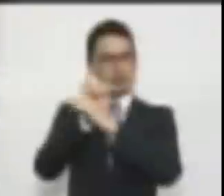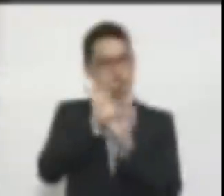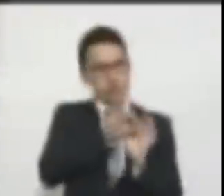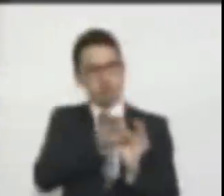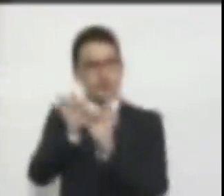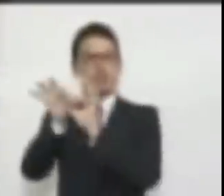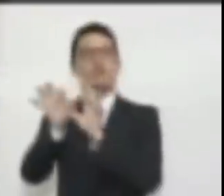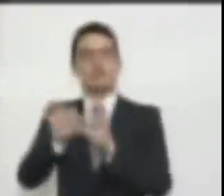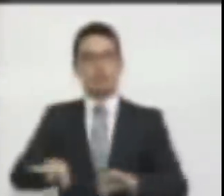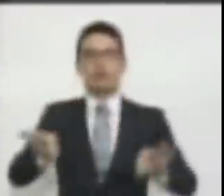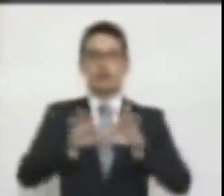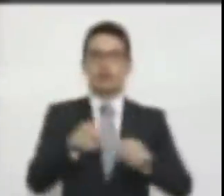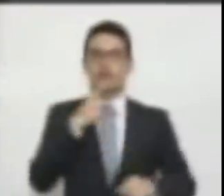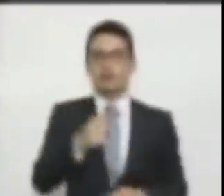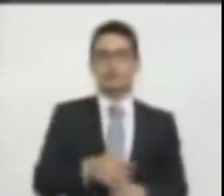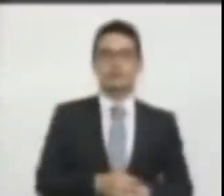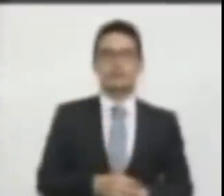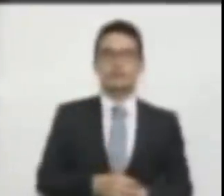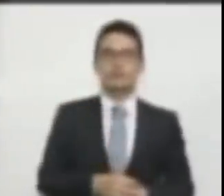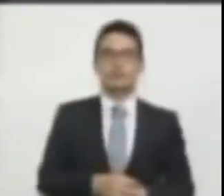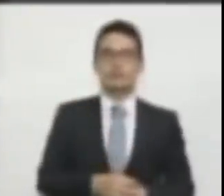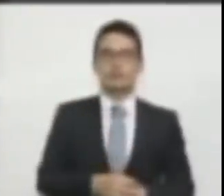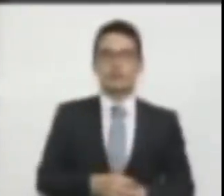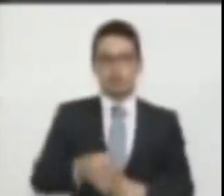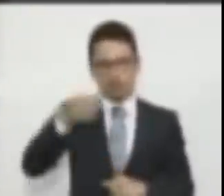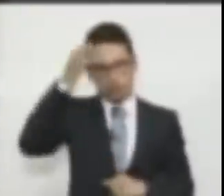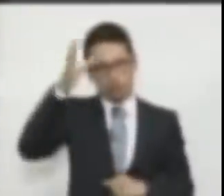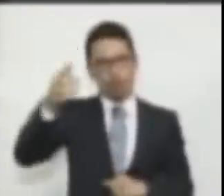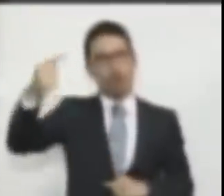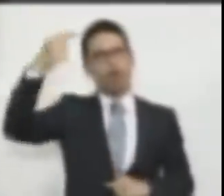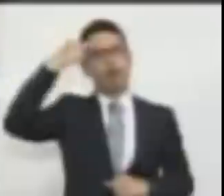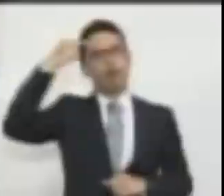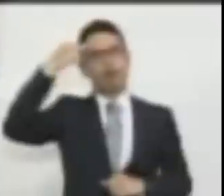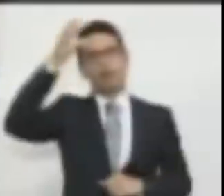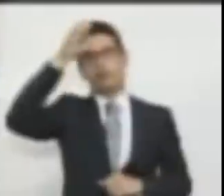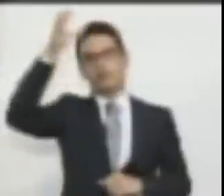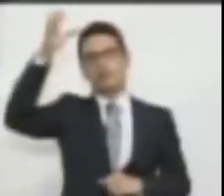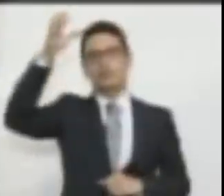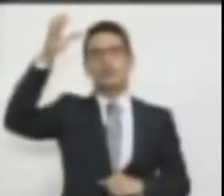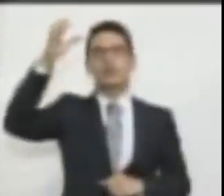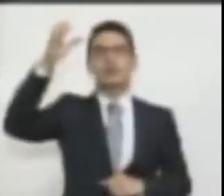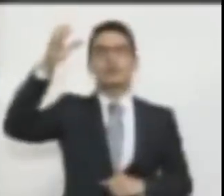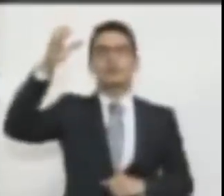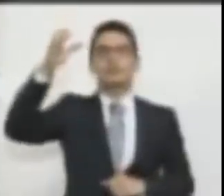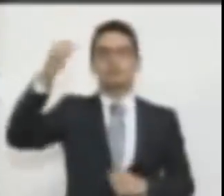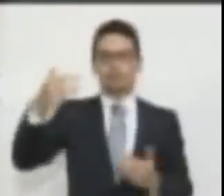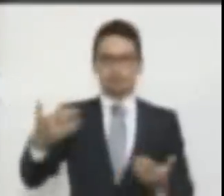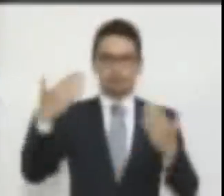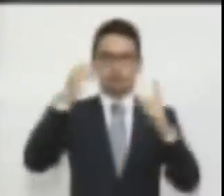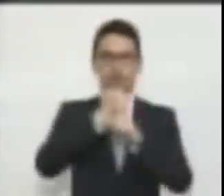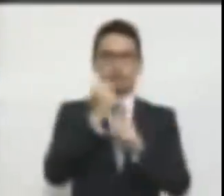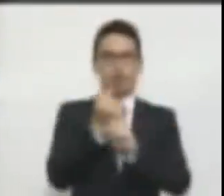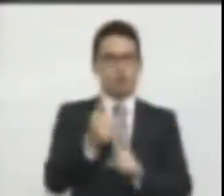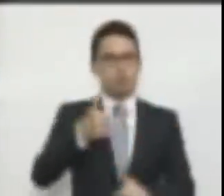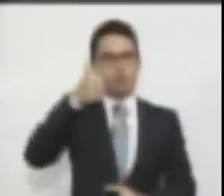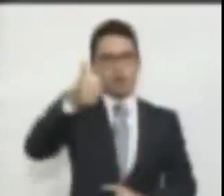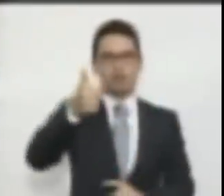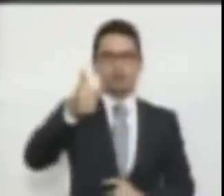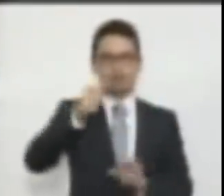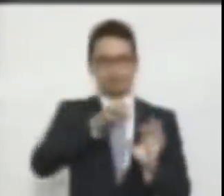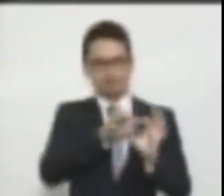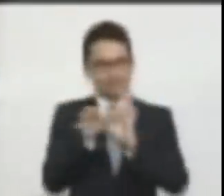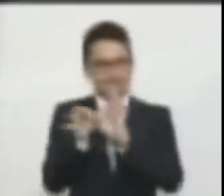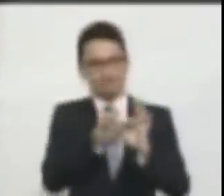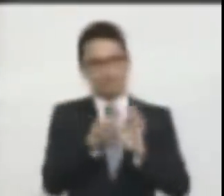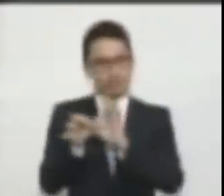a quitarme de la cabeza esa concepción que tengo de que es bueno para la sociedad colombiana que las relaciones